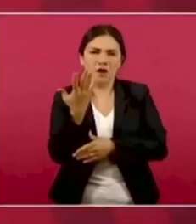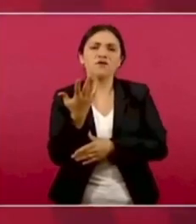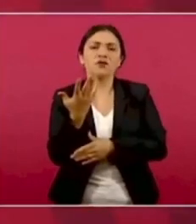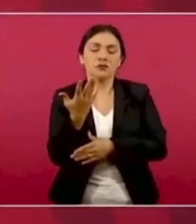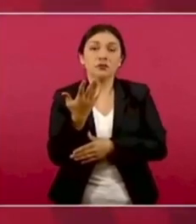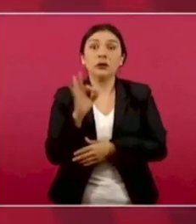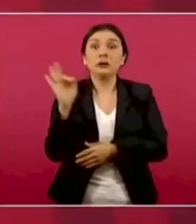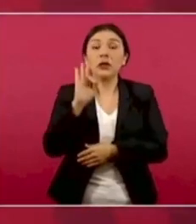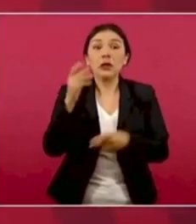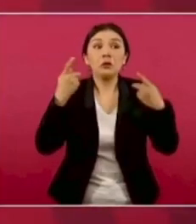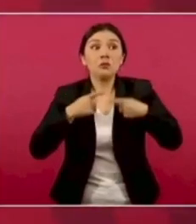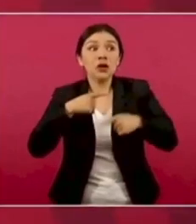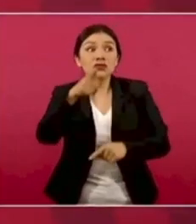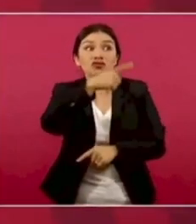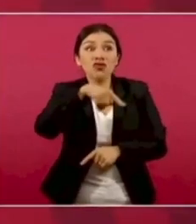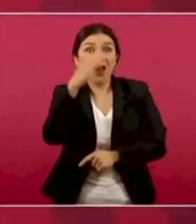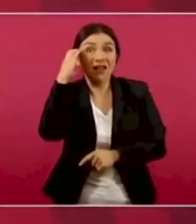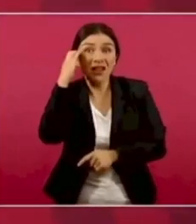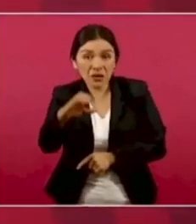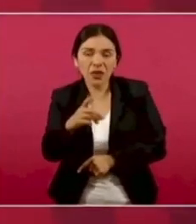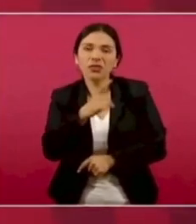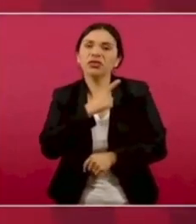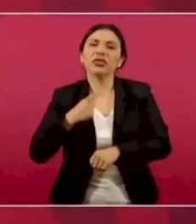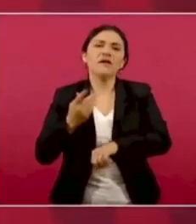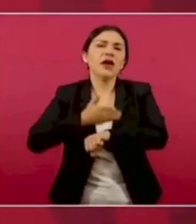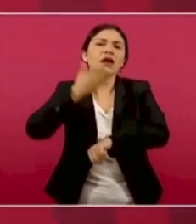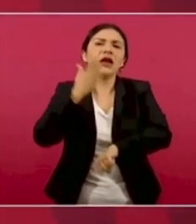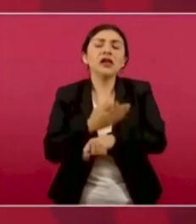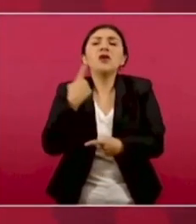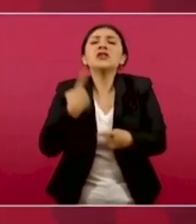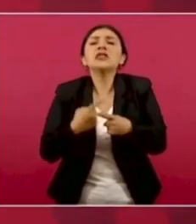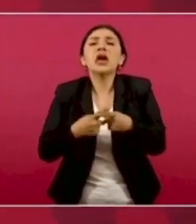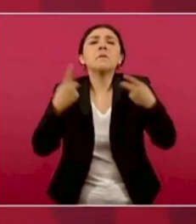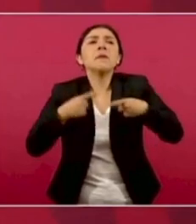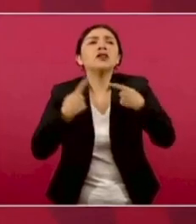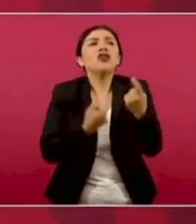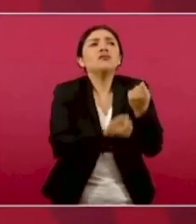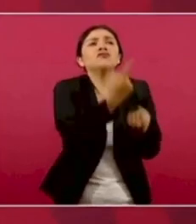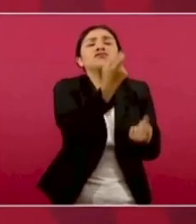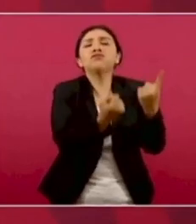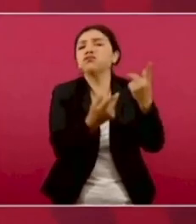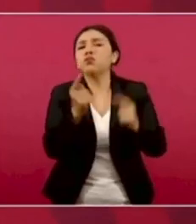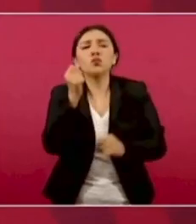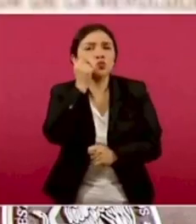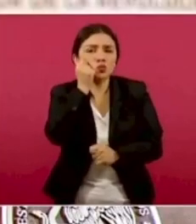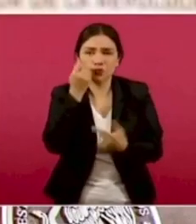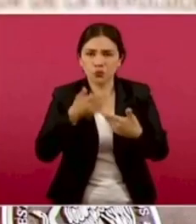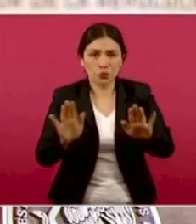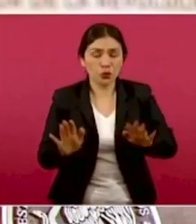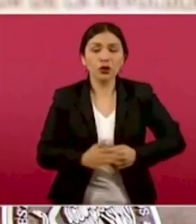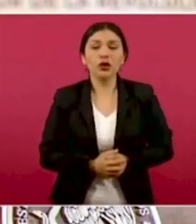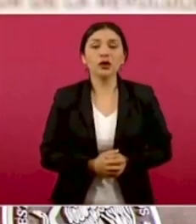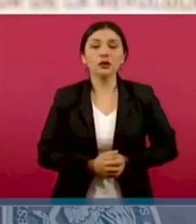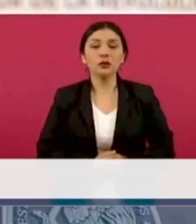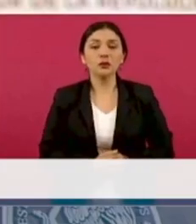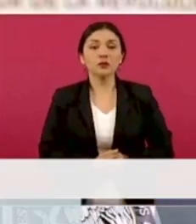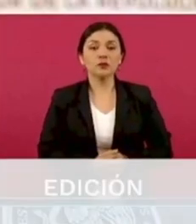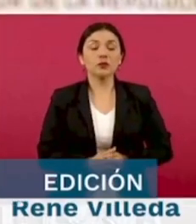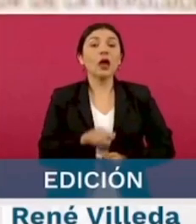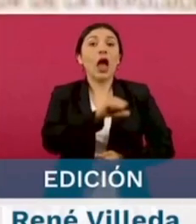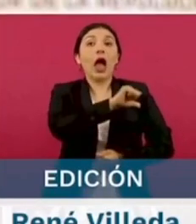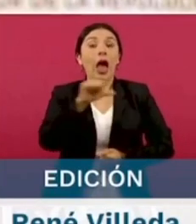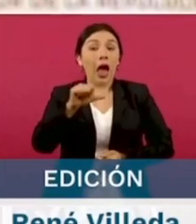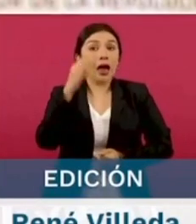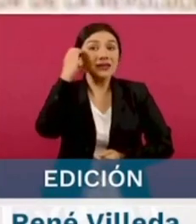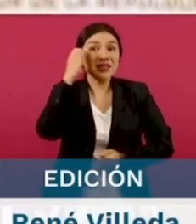comete un delito es castigado, sea quien sea, tanto de la delincuencia